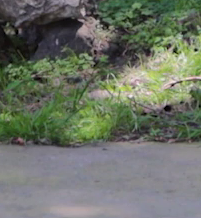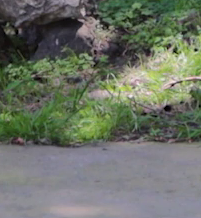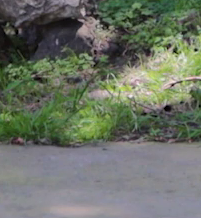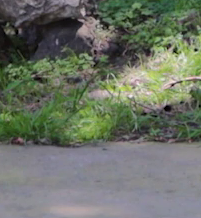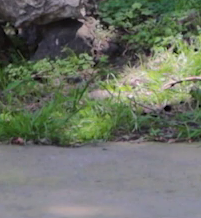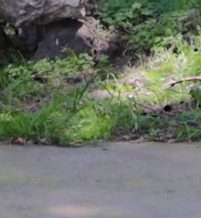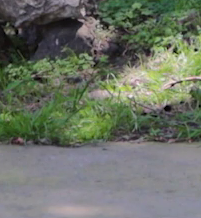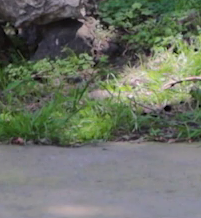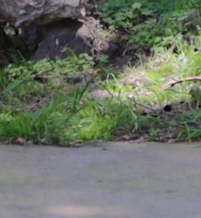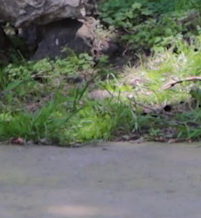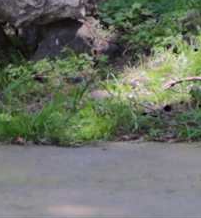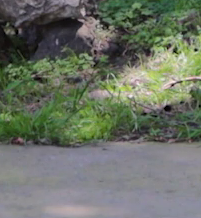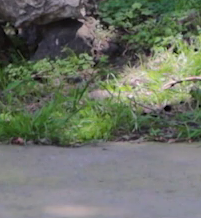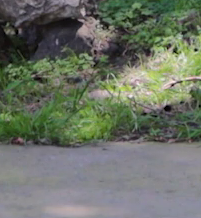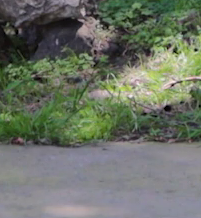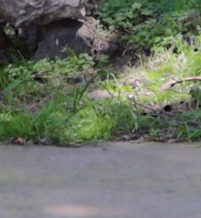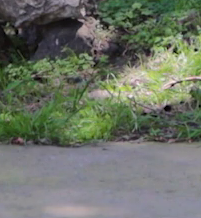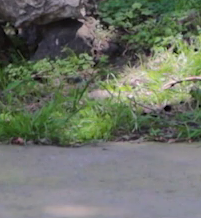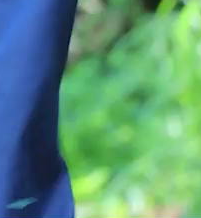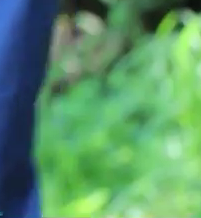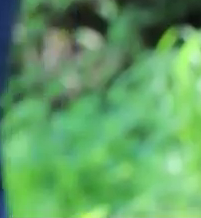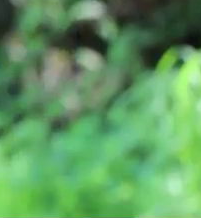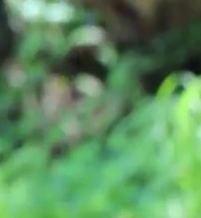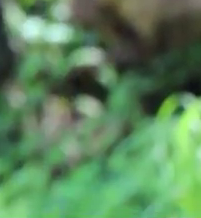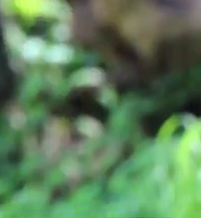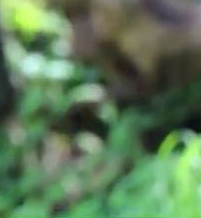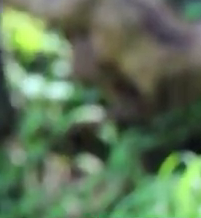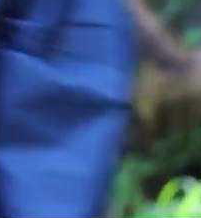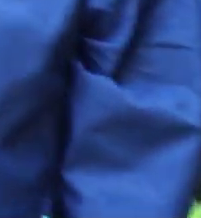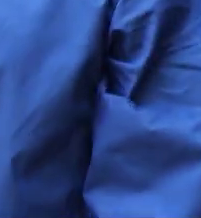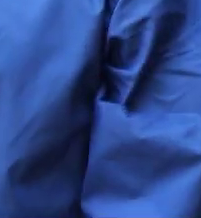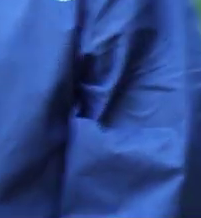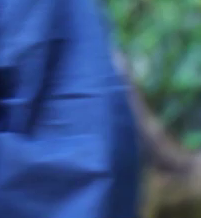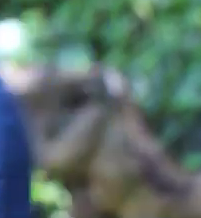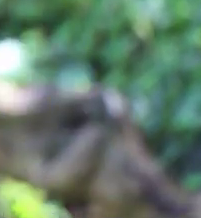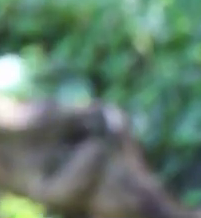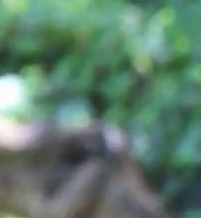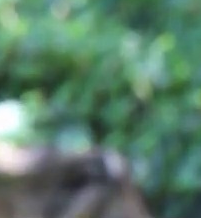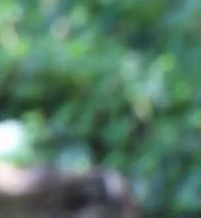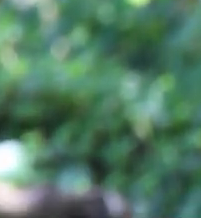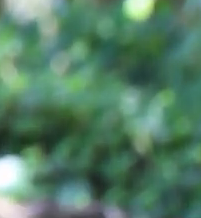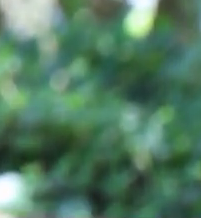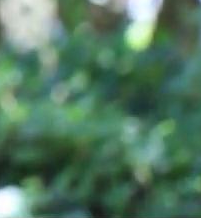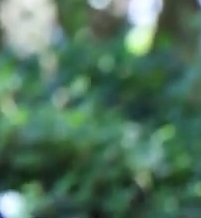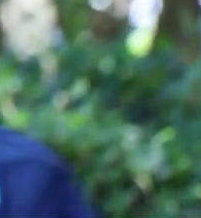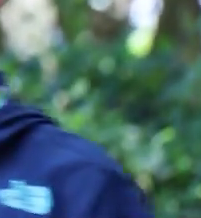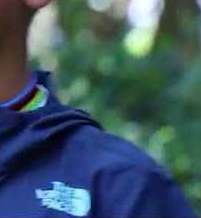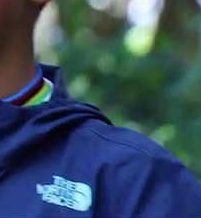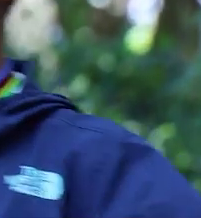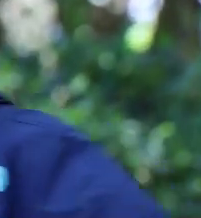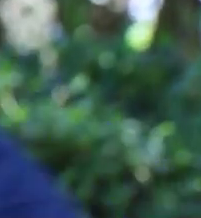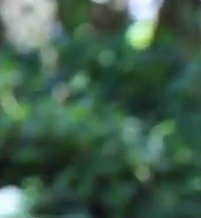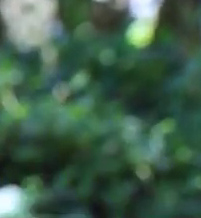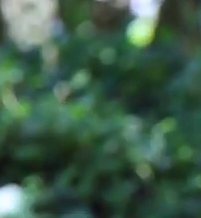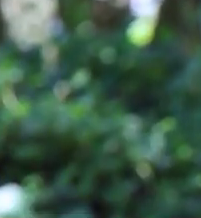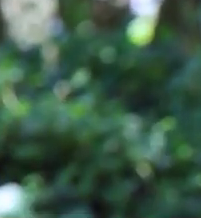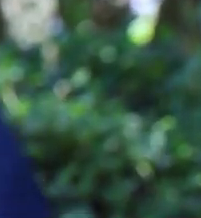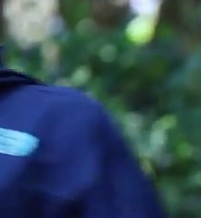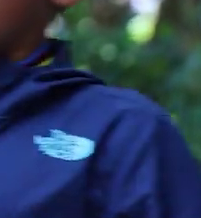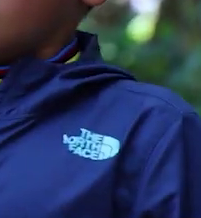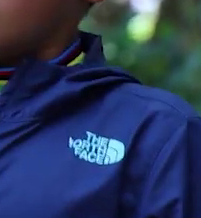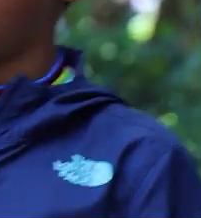Descansamos. Movemos nuestros piecitos. Los pies. Movemos los pies. Nos relajamos. Respiramos.